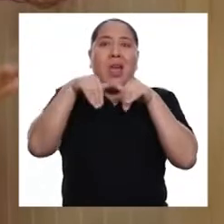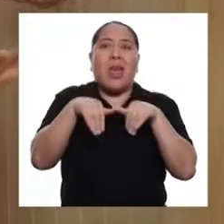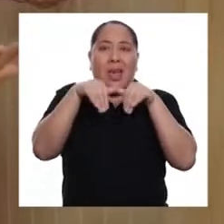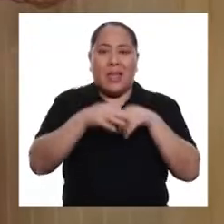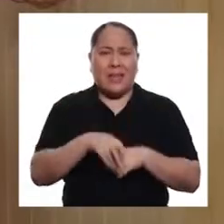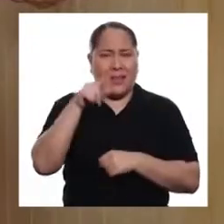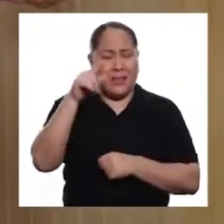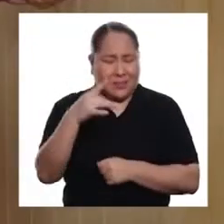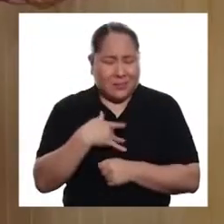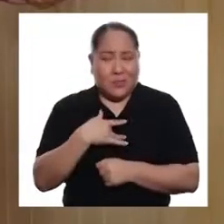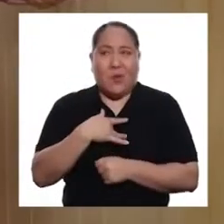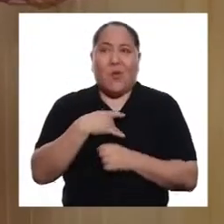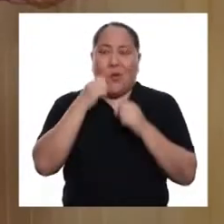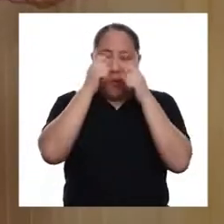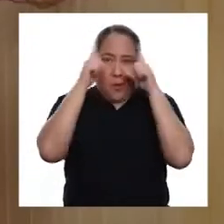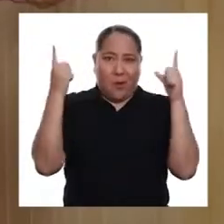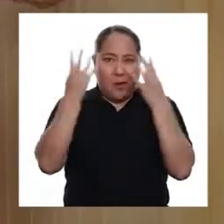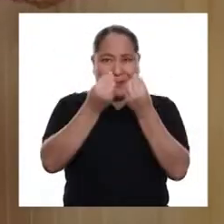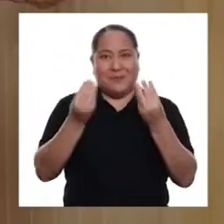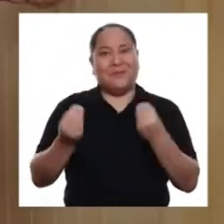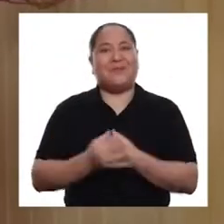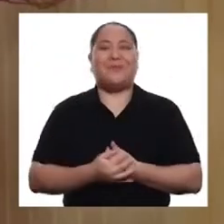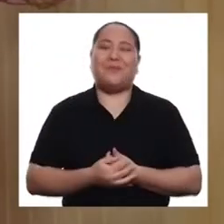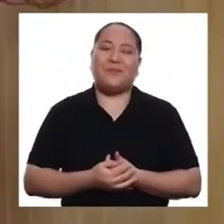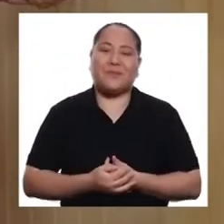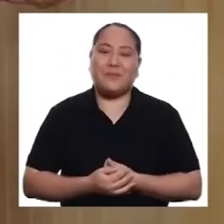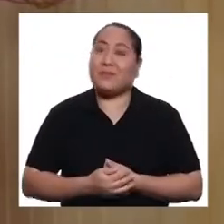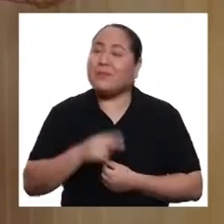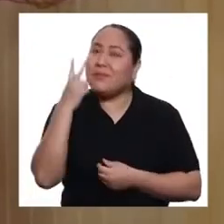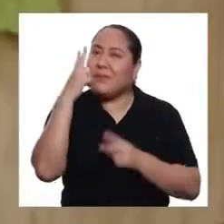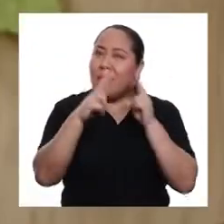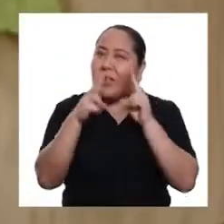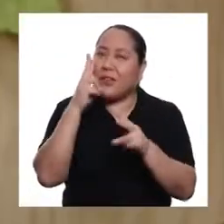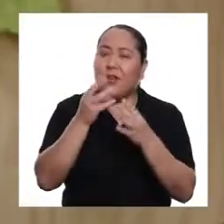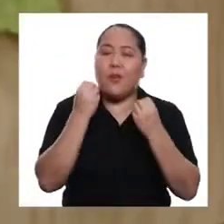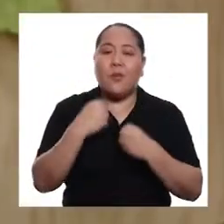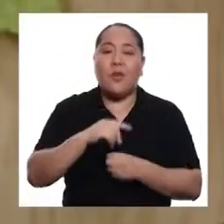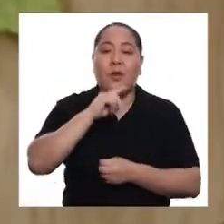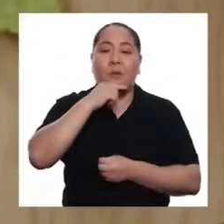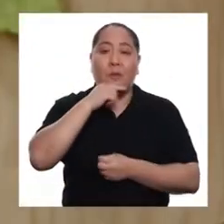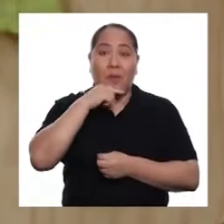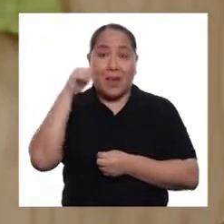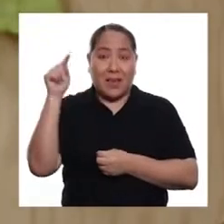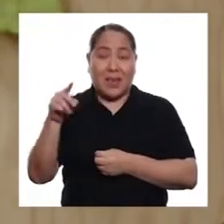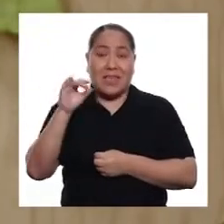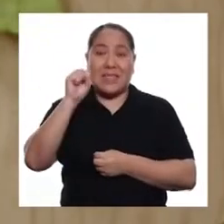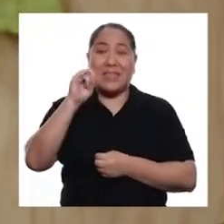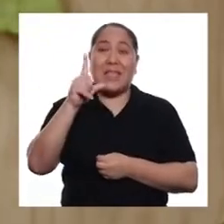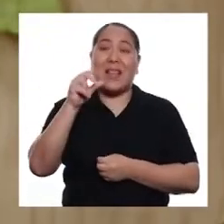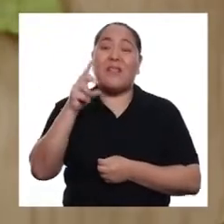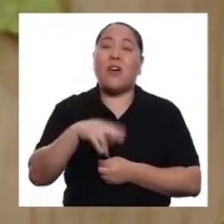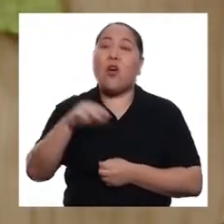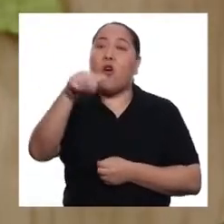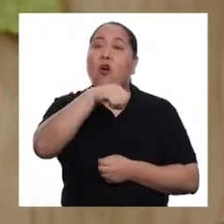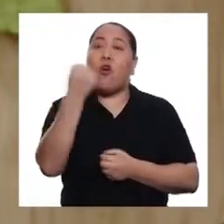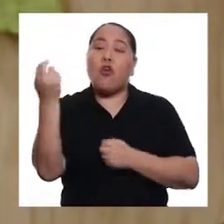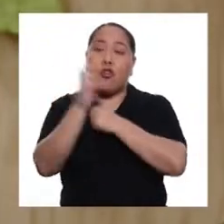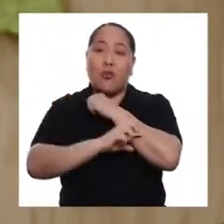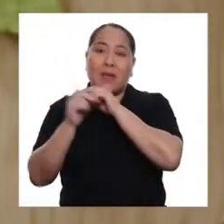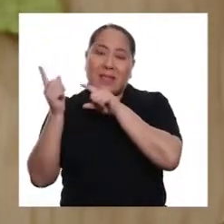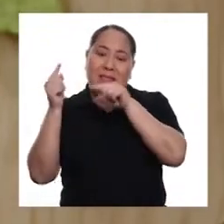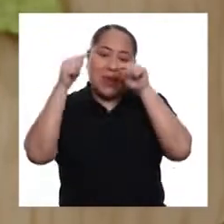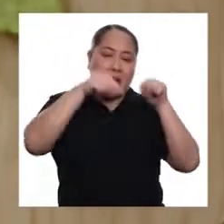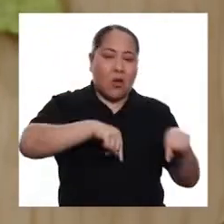¡Asu! Eso me impresionó muchísimo. ¿Vieron cómo la señora Silvia, desde otro país,